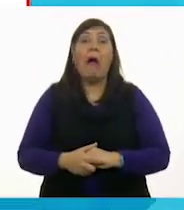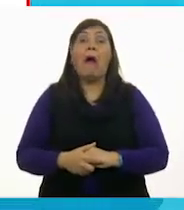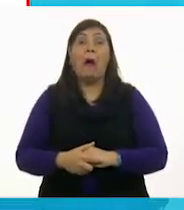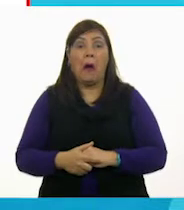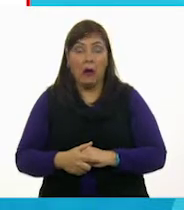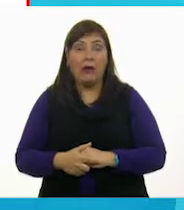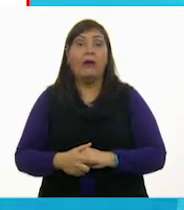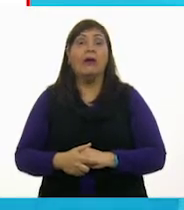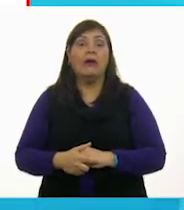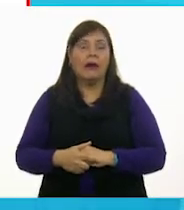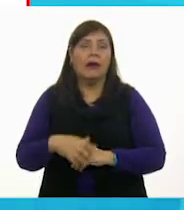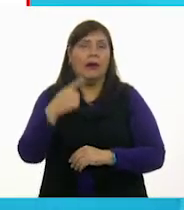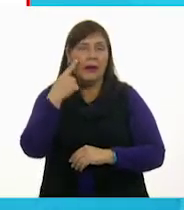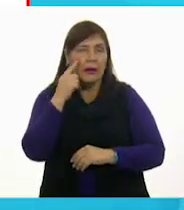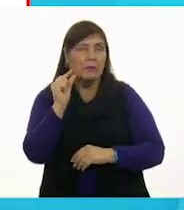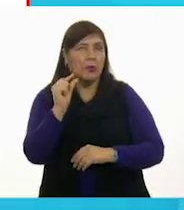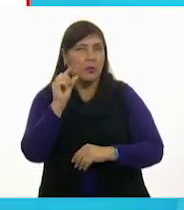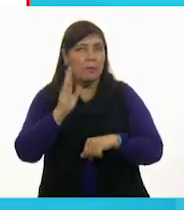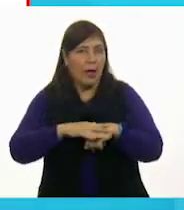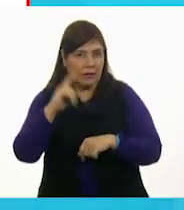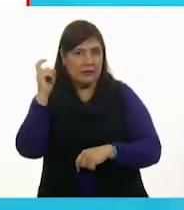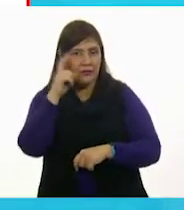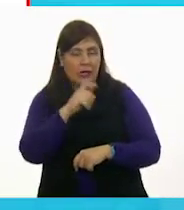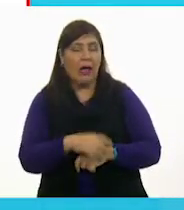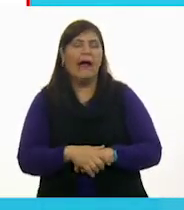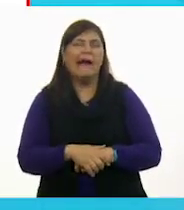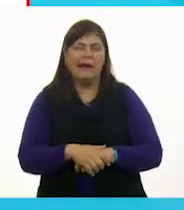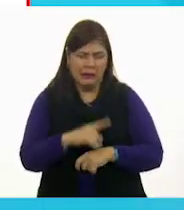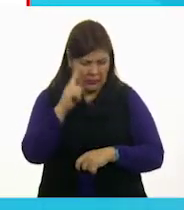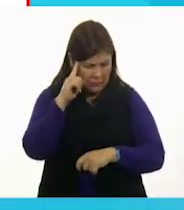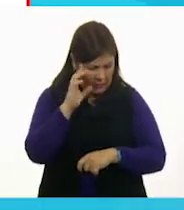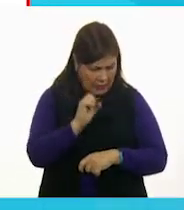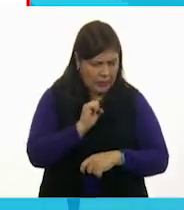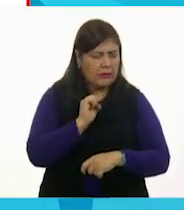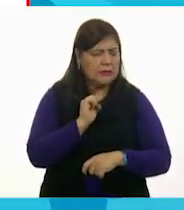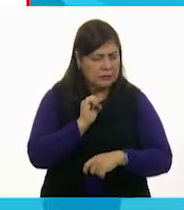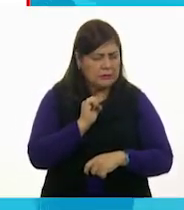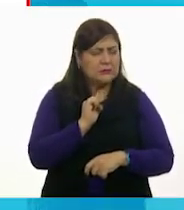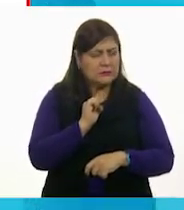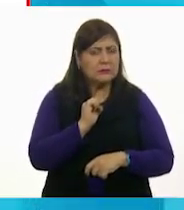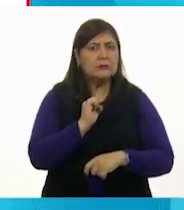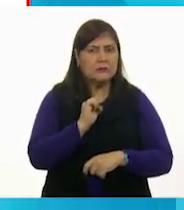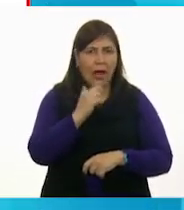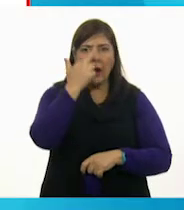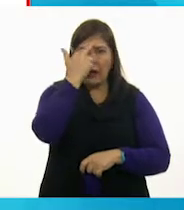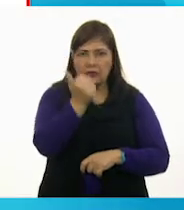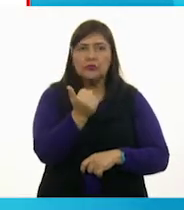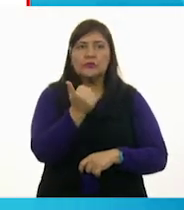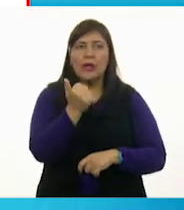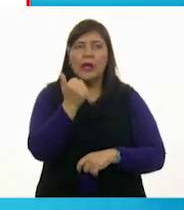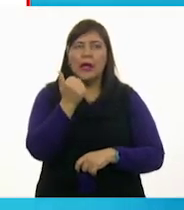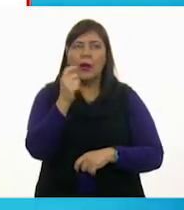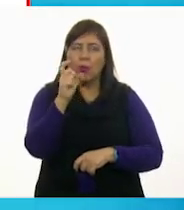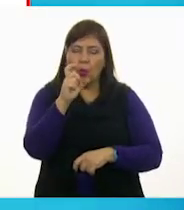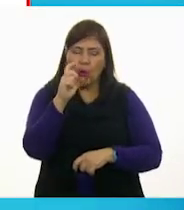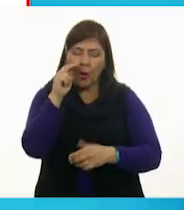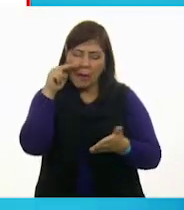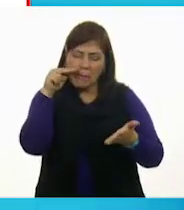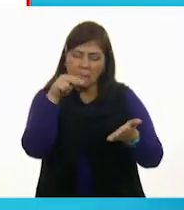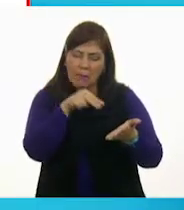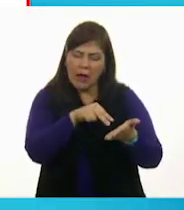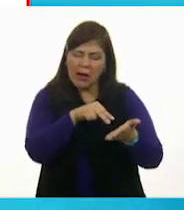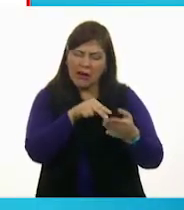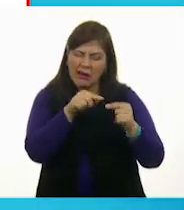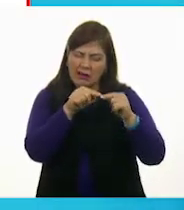A ver, esta está un poquito más complicada. Ajá, tienes razón. Al ver mi...